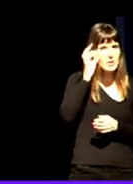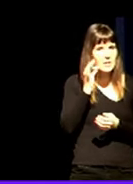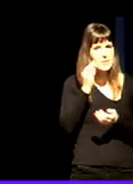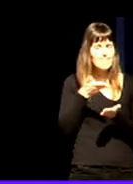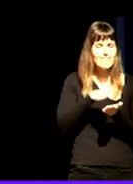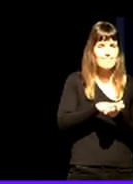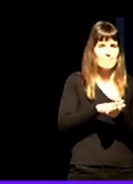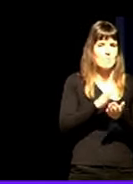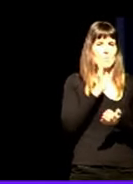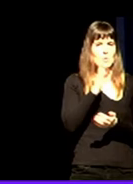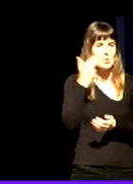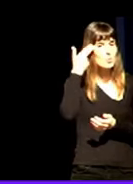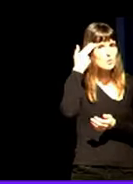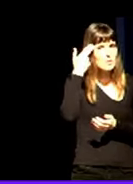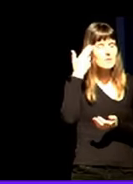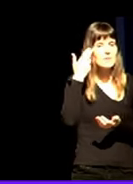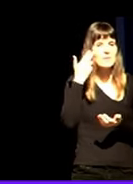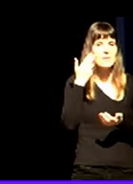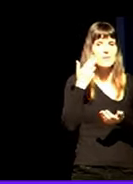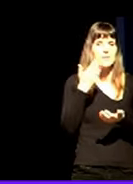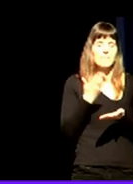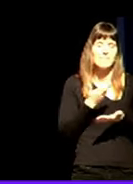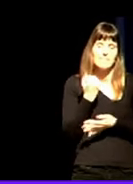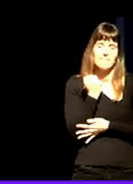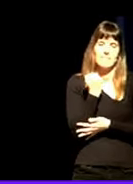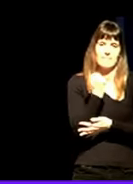eso que es o que llamamos posvención